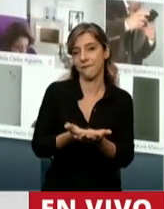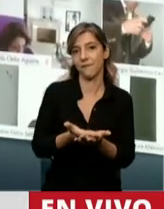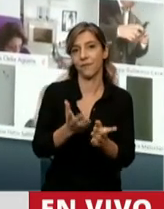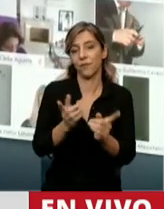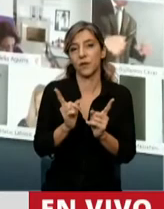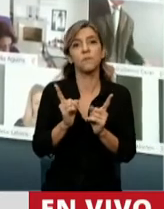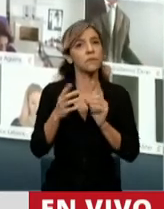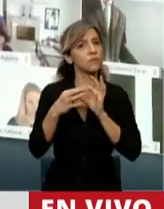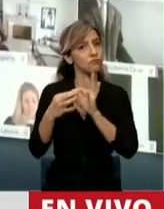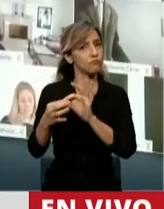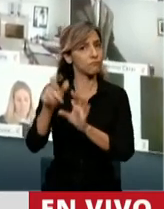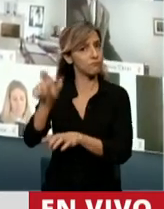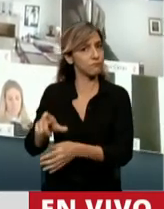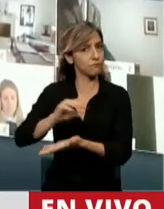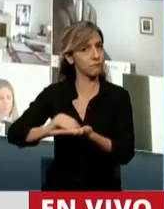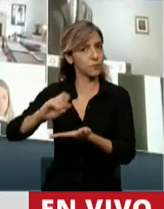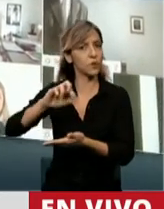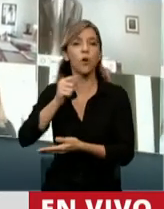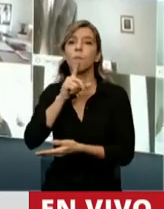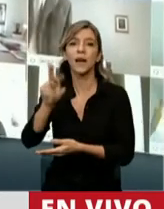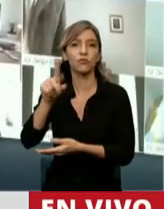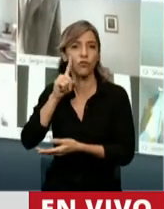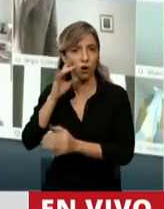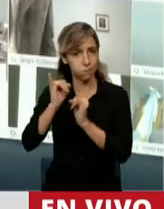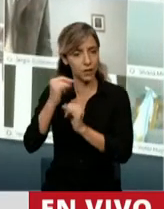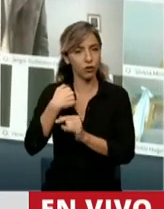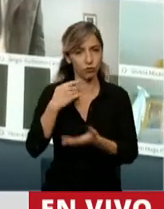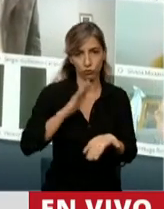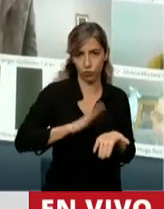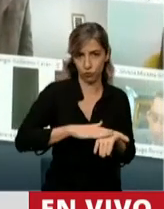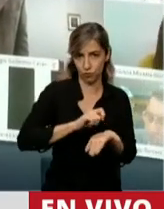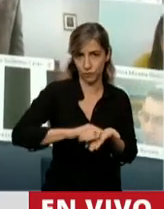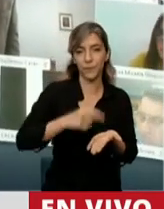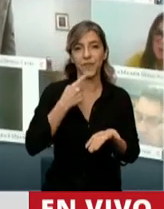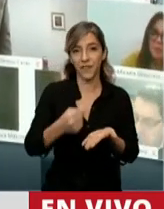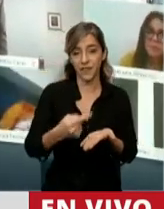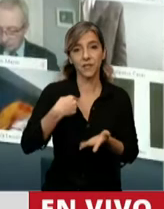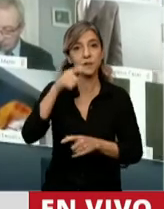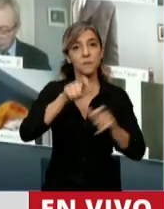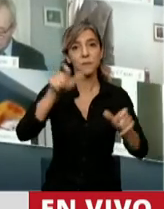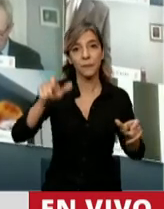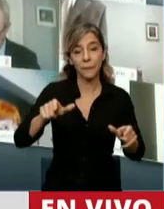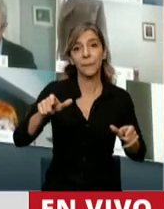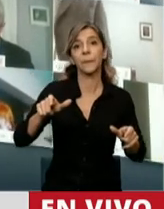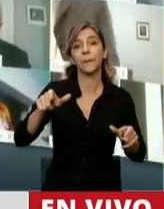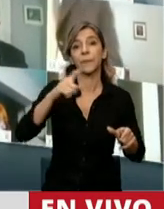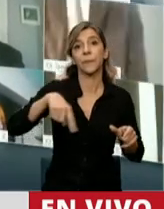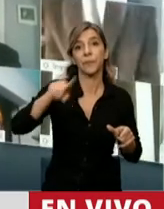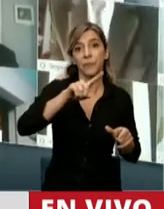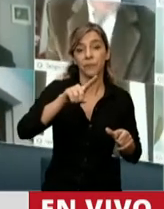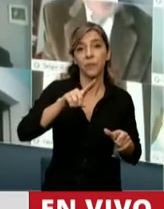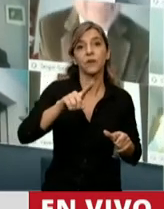el diputado Pastori acaba de reclamar. Dice así, personas humanas o jurídicas que no